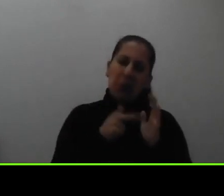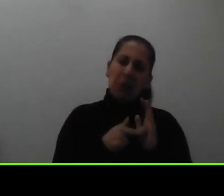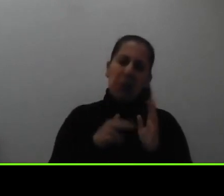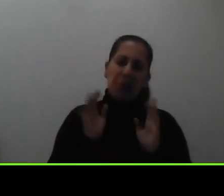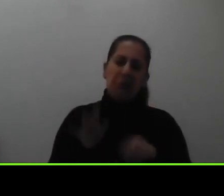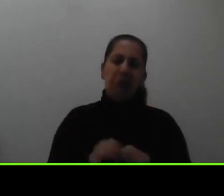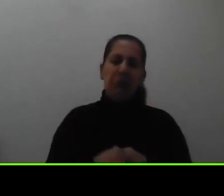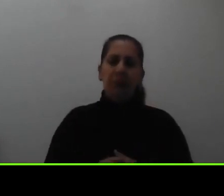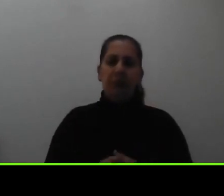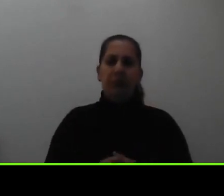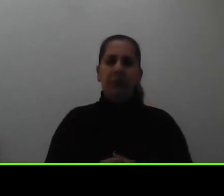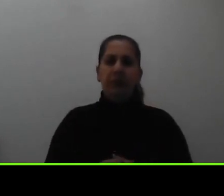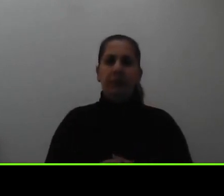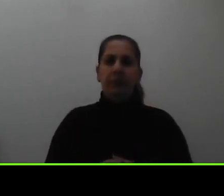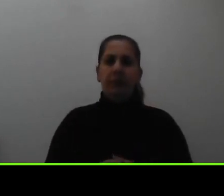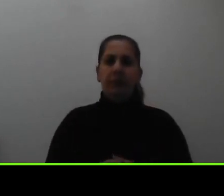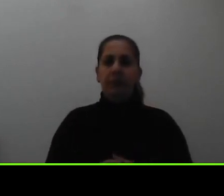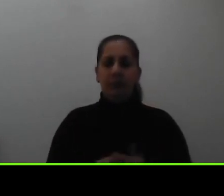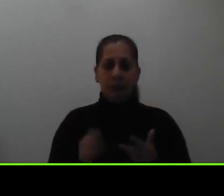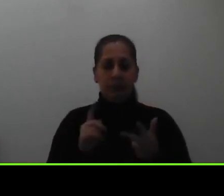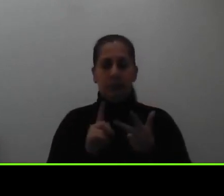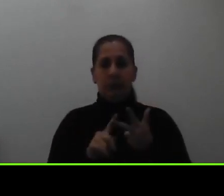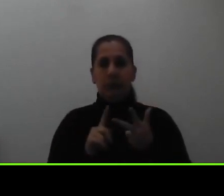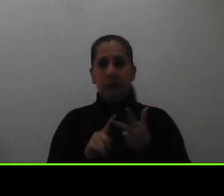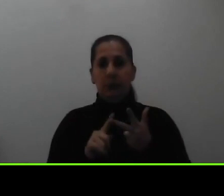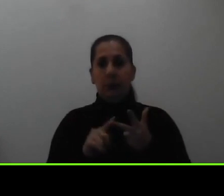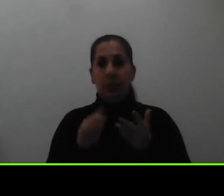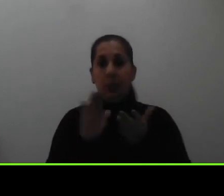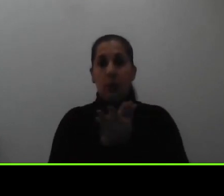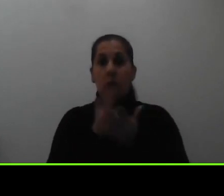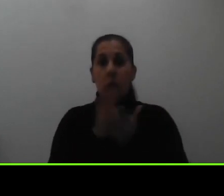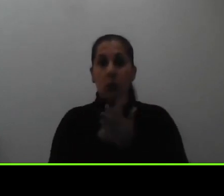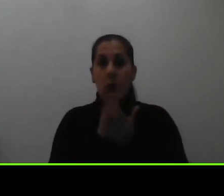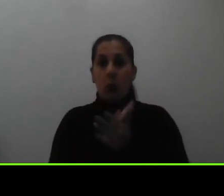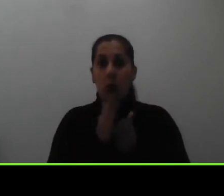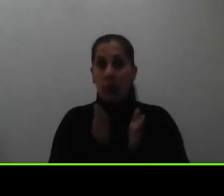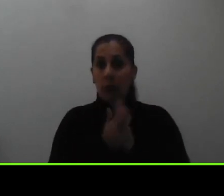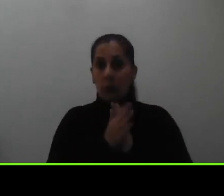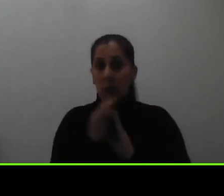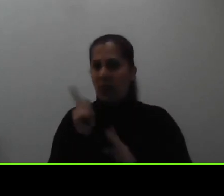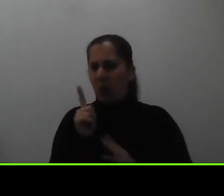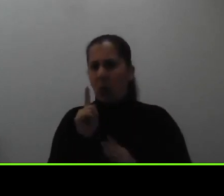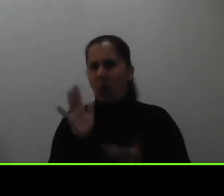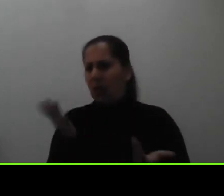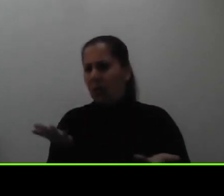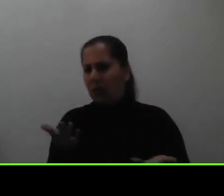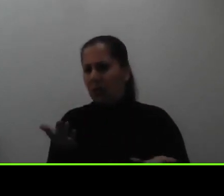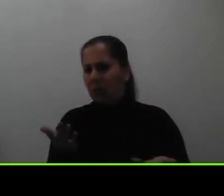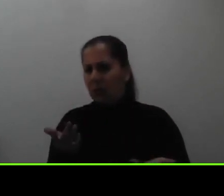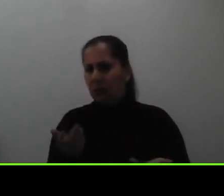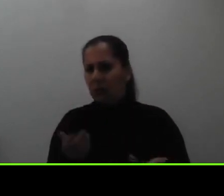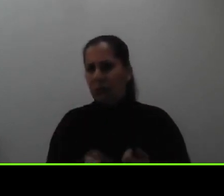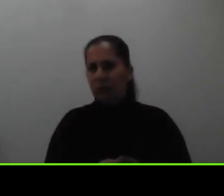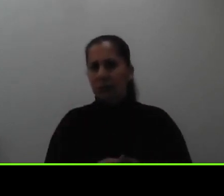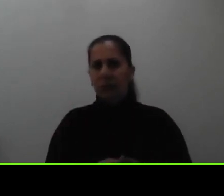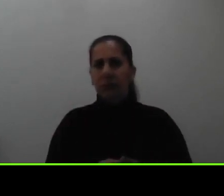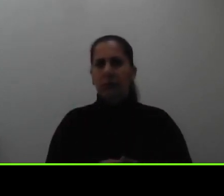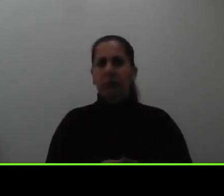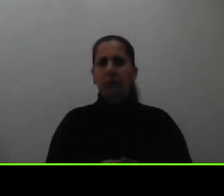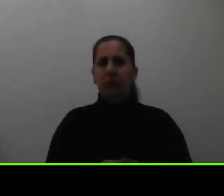por aquí donde se encuentran los documentos que se solicitan esta es una pregunta